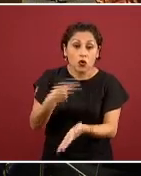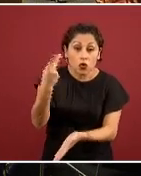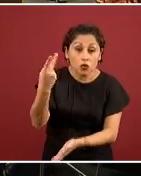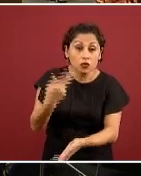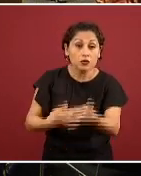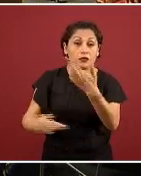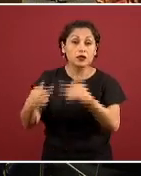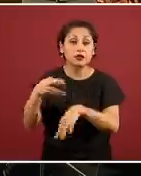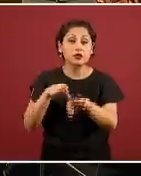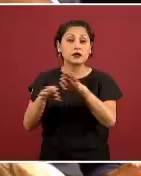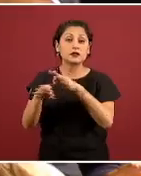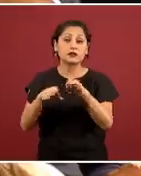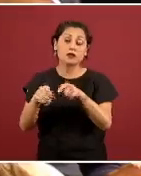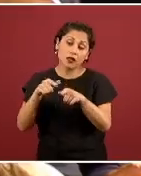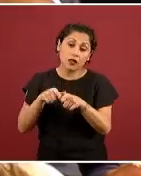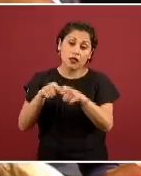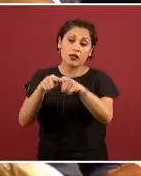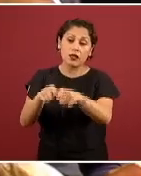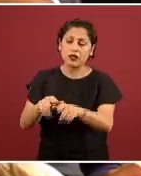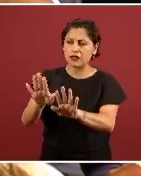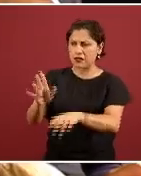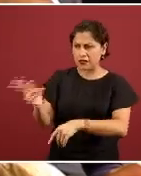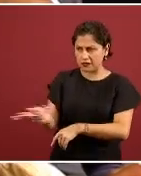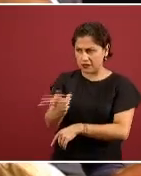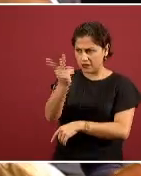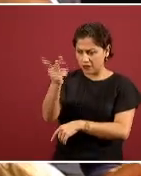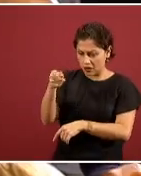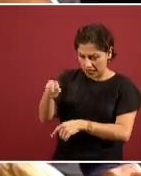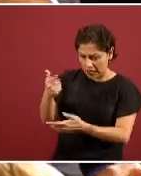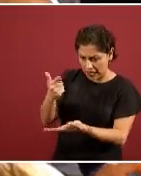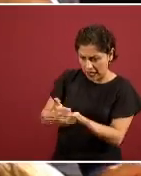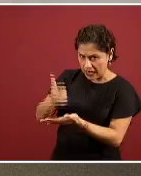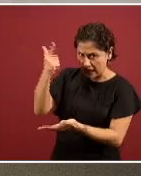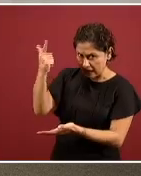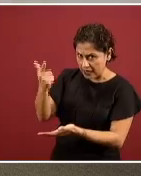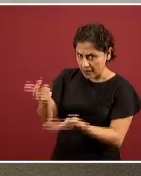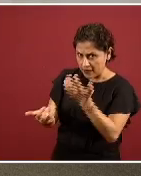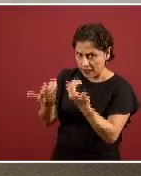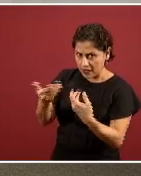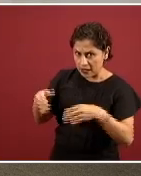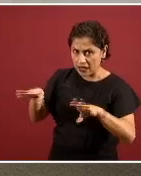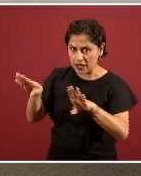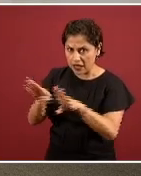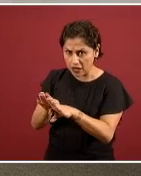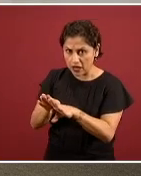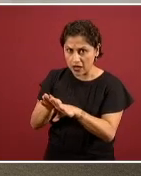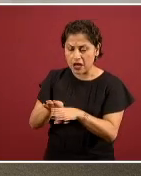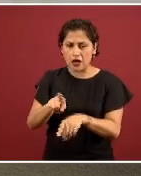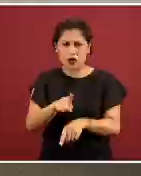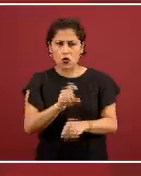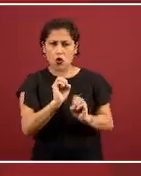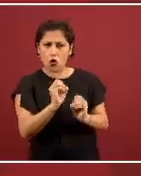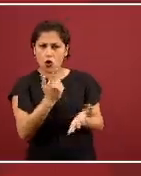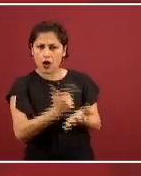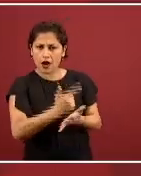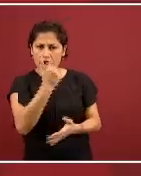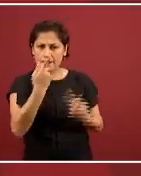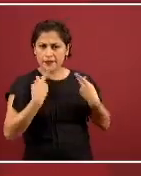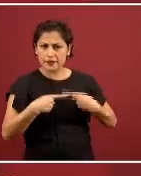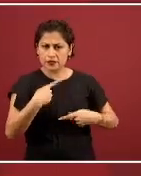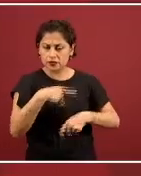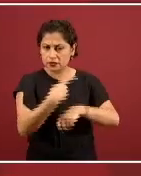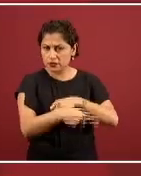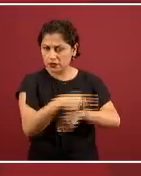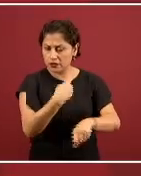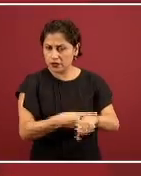sería eso más grave pararlo a que pueda haber contagiados no además me falta la tercera pieza la tecnología